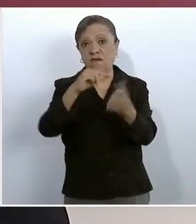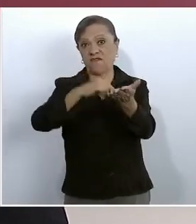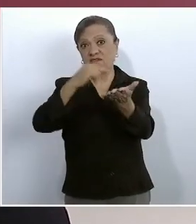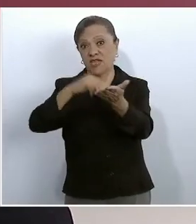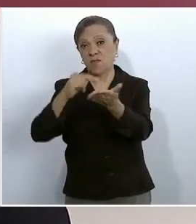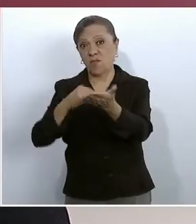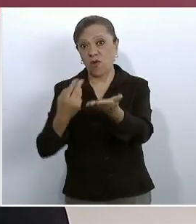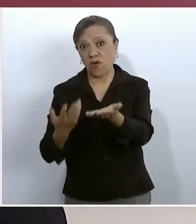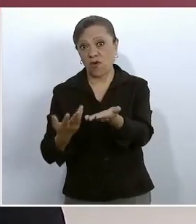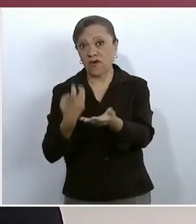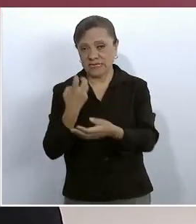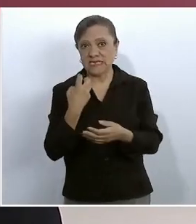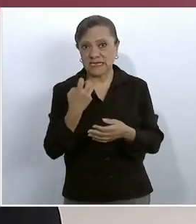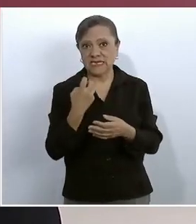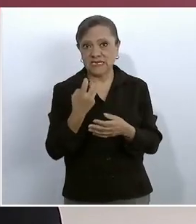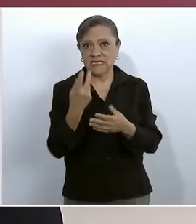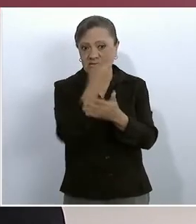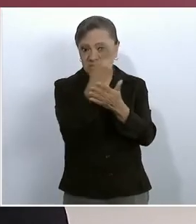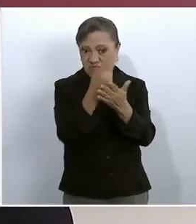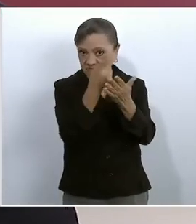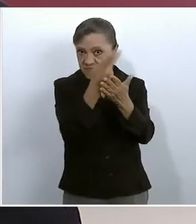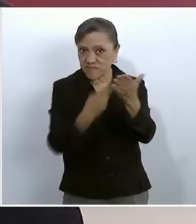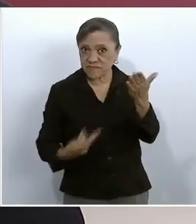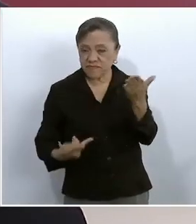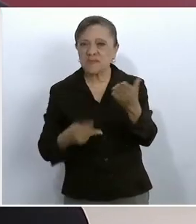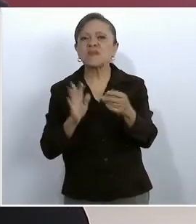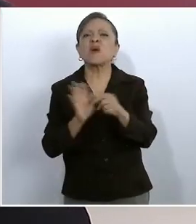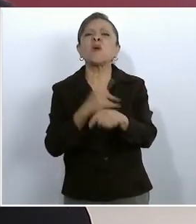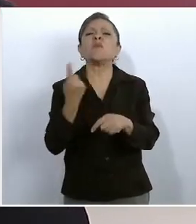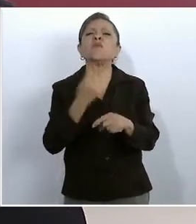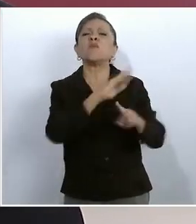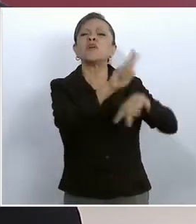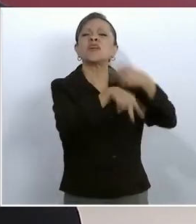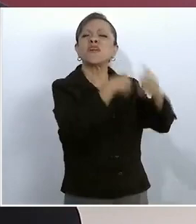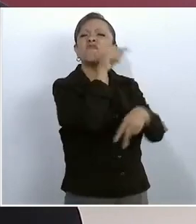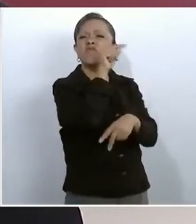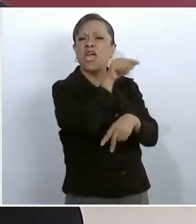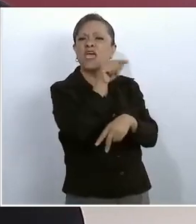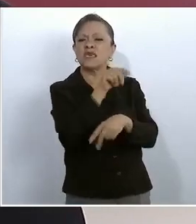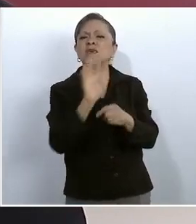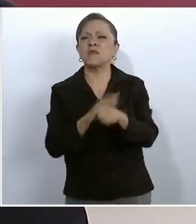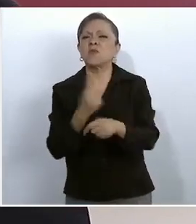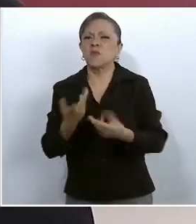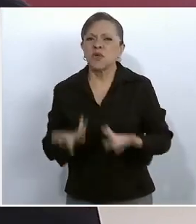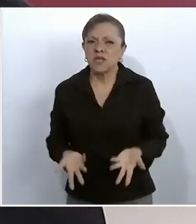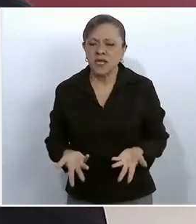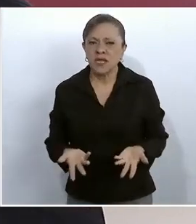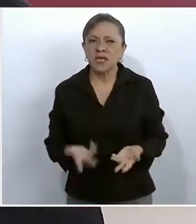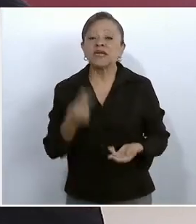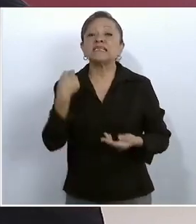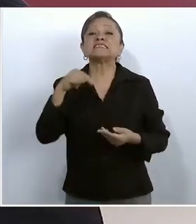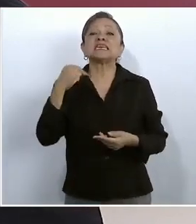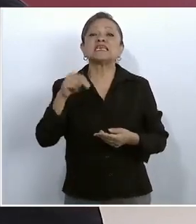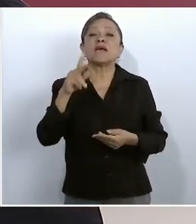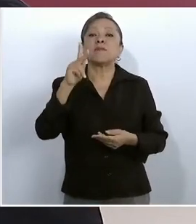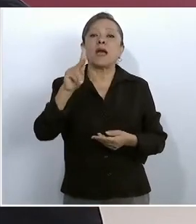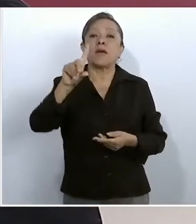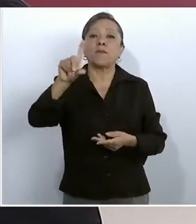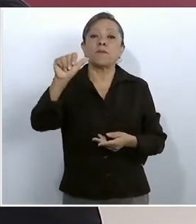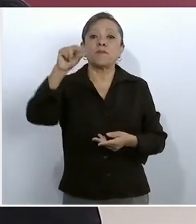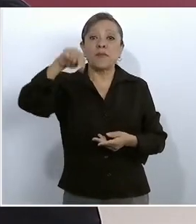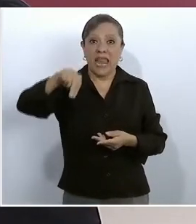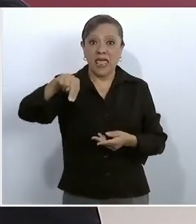se firmó el plan de Ayala. ¿Por qué fue a firmarlo allá? Se llama plan de Ayala,